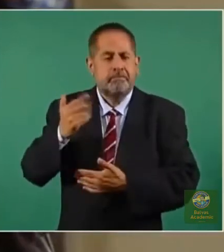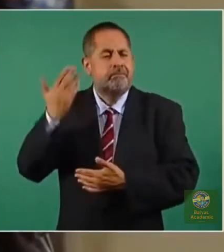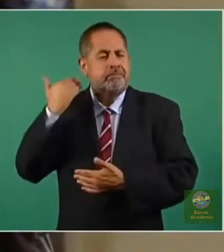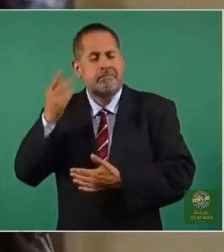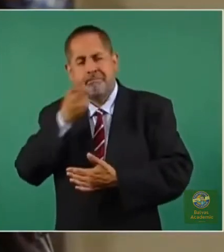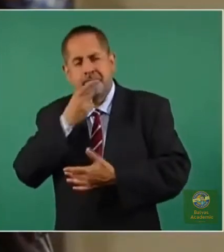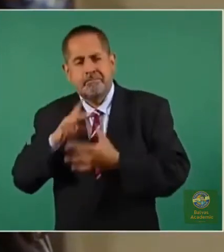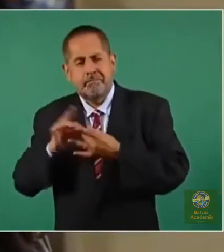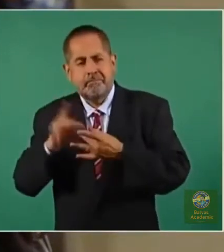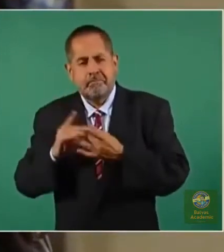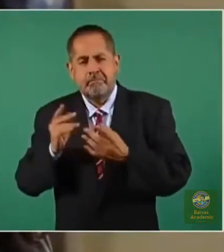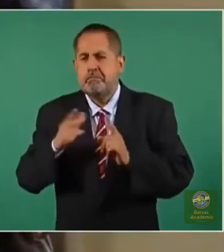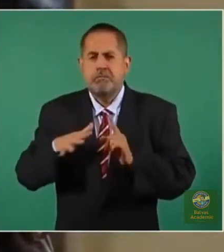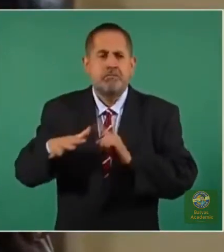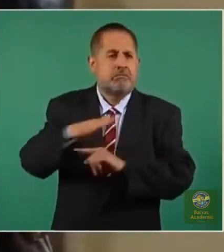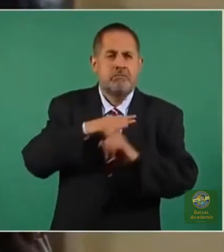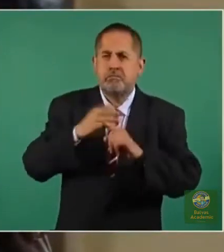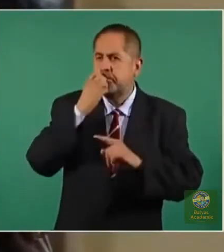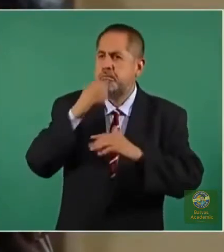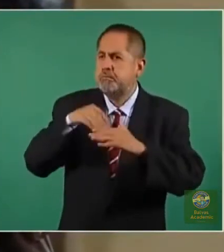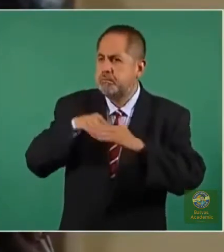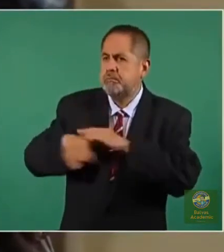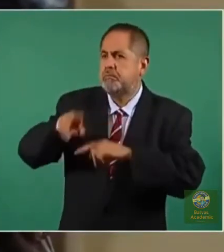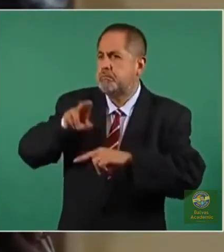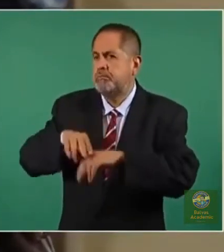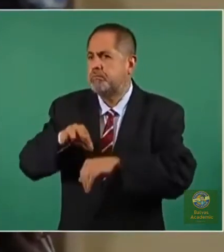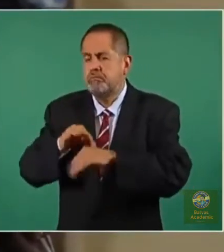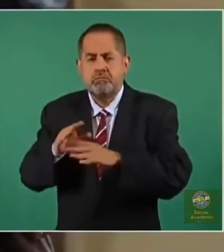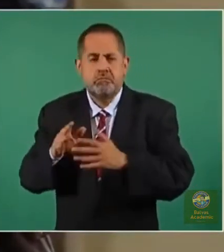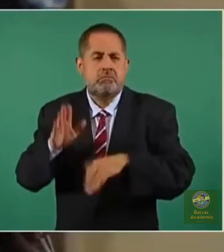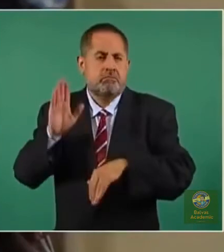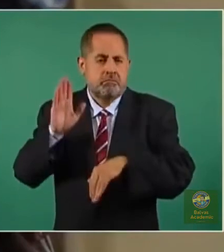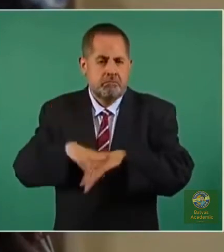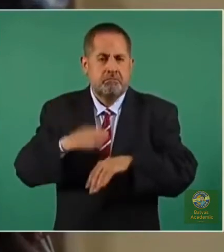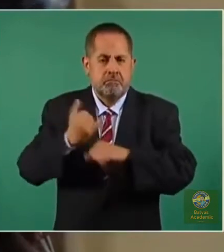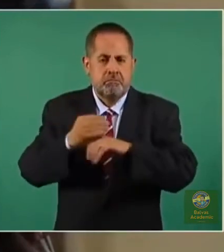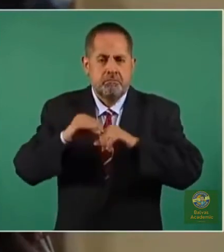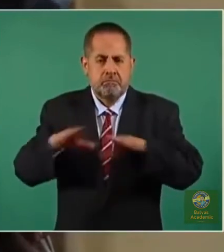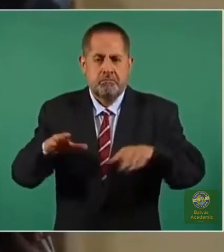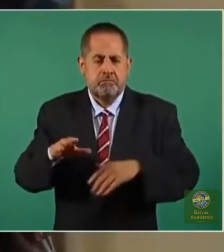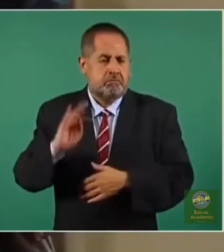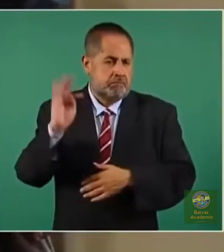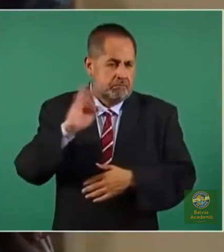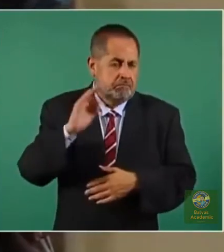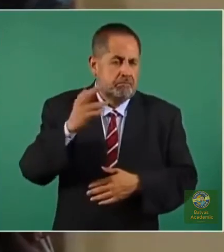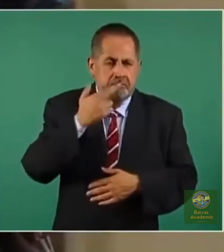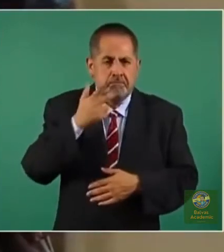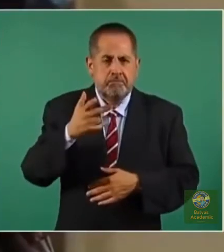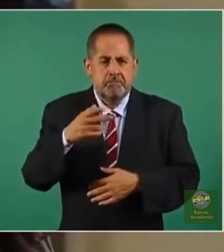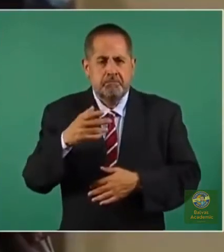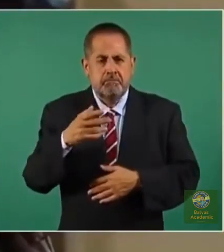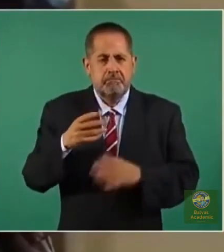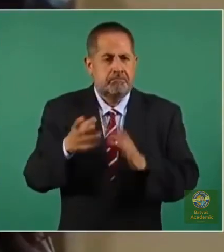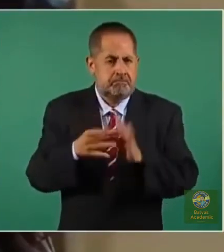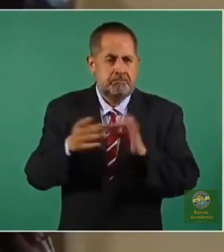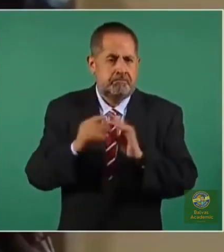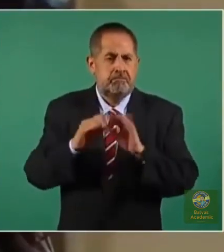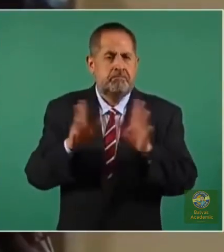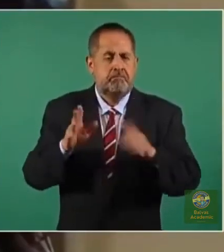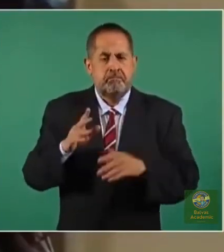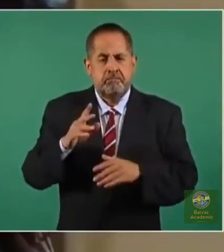hace unos días, pero si en este contexto del regreso a clases, pues con mayor información no sería conveniente tratar de